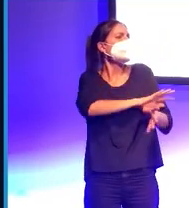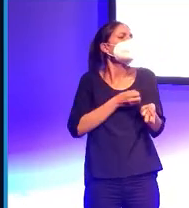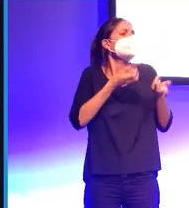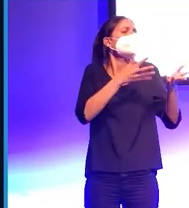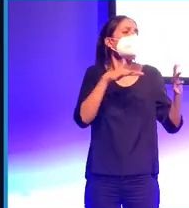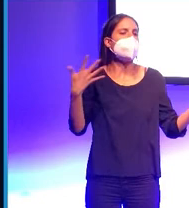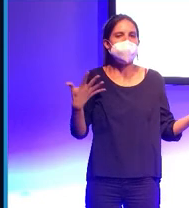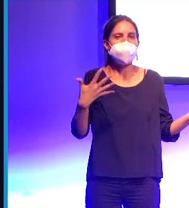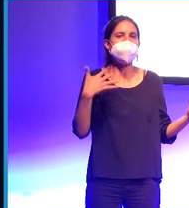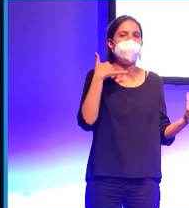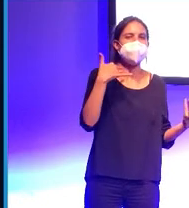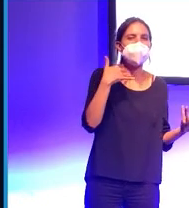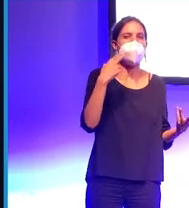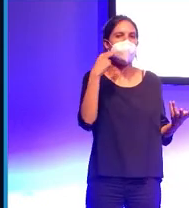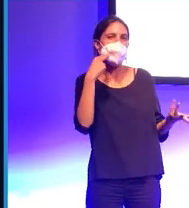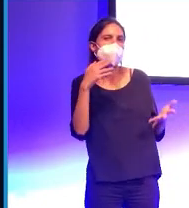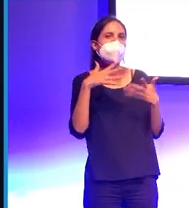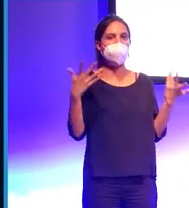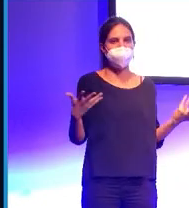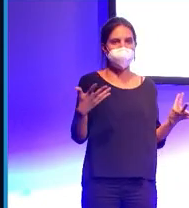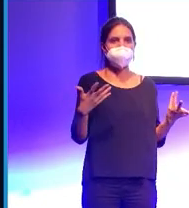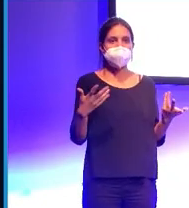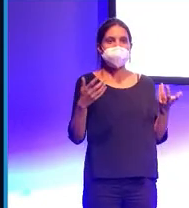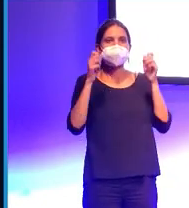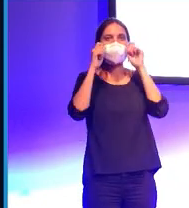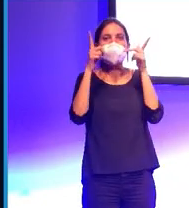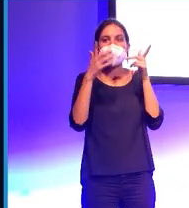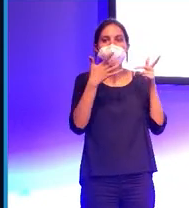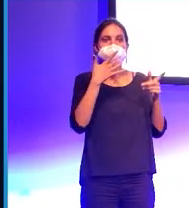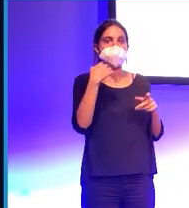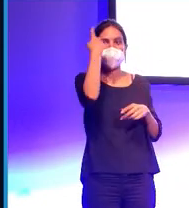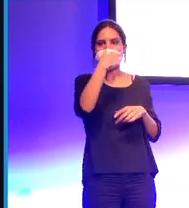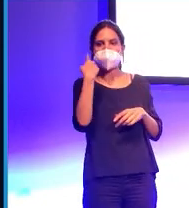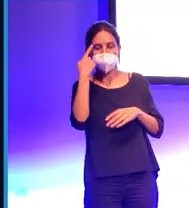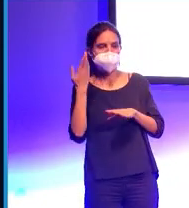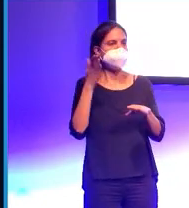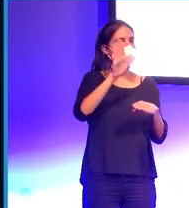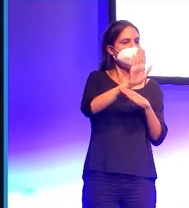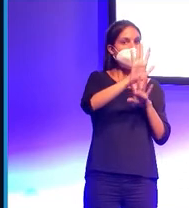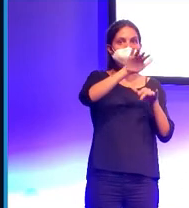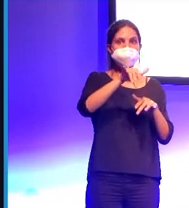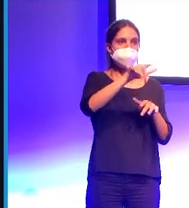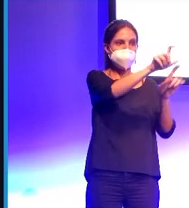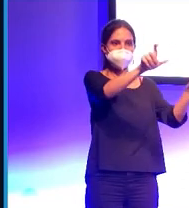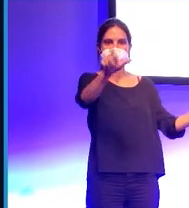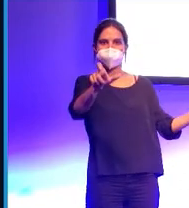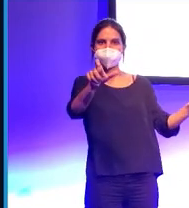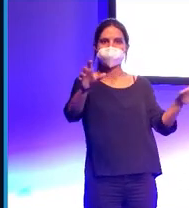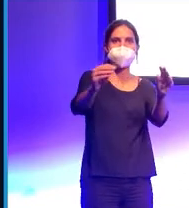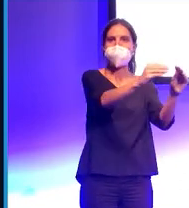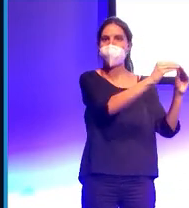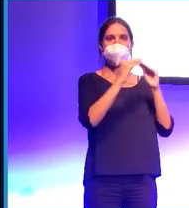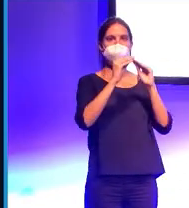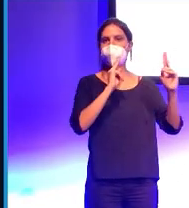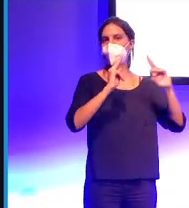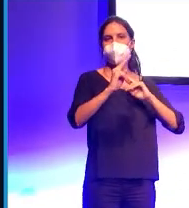¿Es asco? ¿Es miedo? Y se dieron cuenta que cuando enseñaban las caras así la gente no se ponía de acuerdo. Era muy difícil decir lo que estaba expresando esta persona.